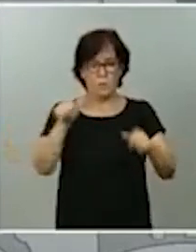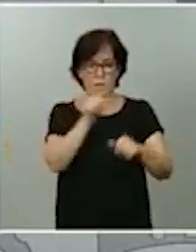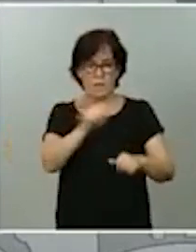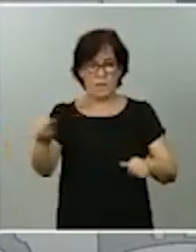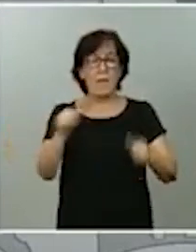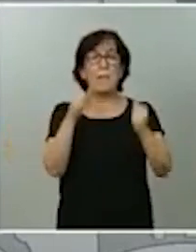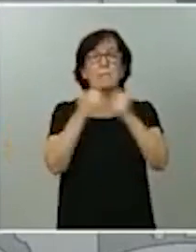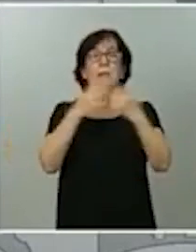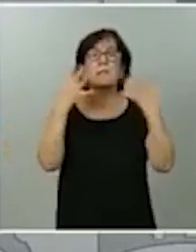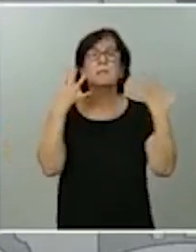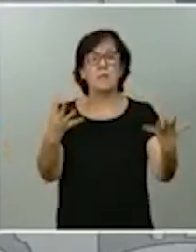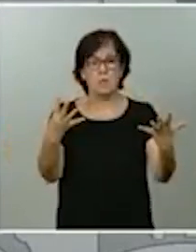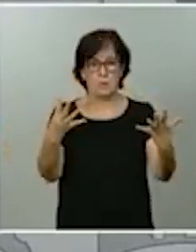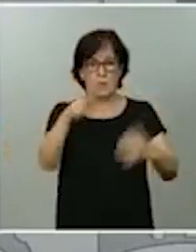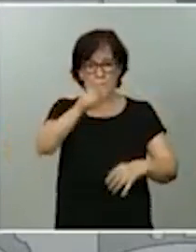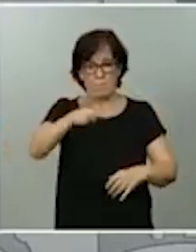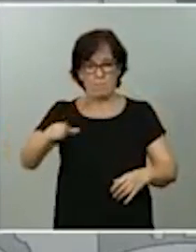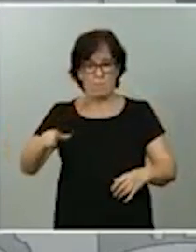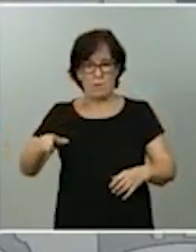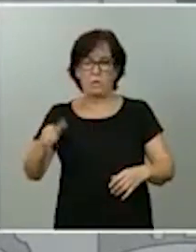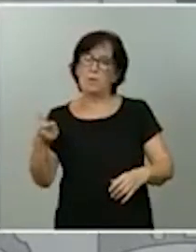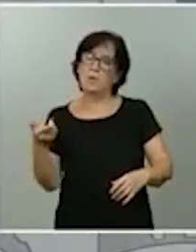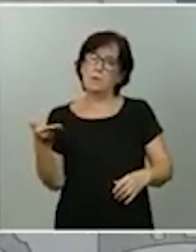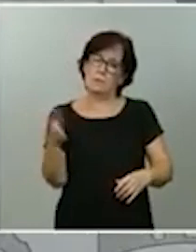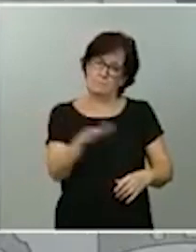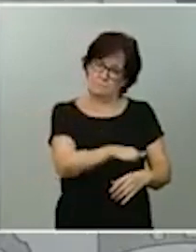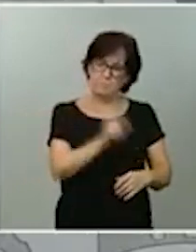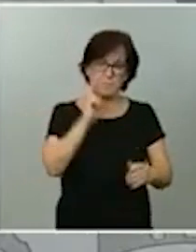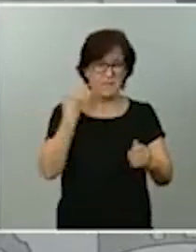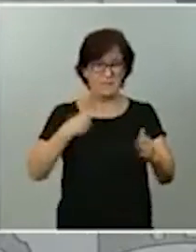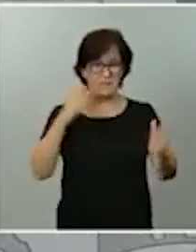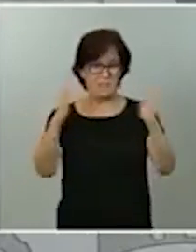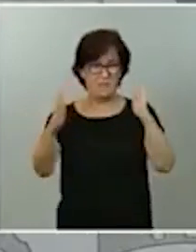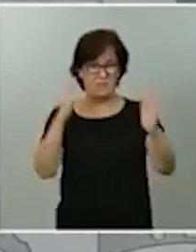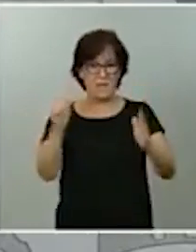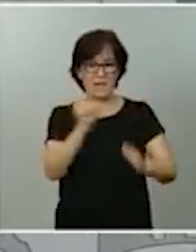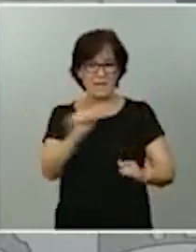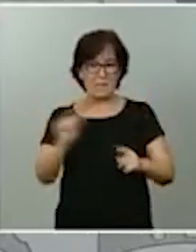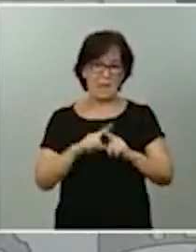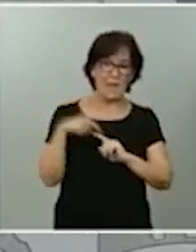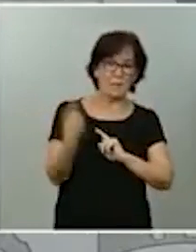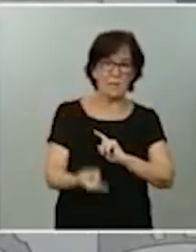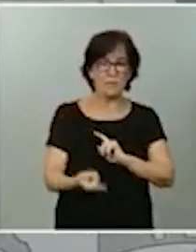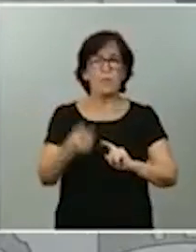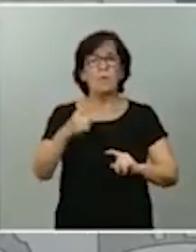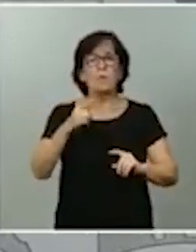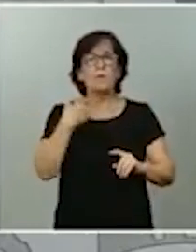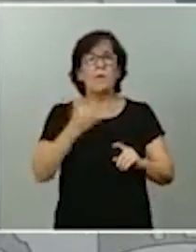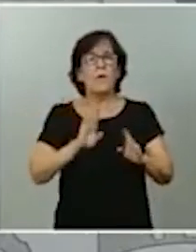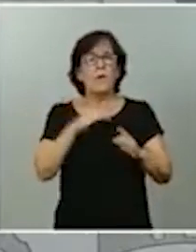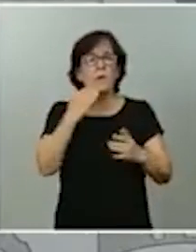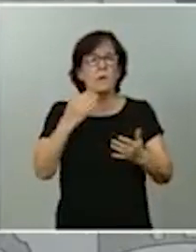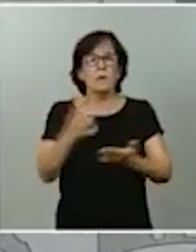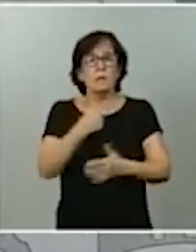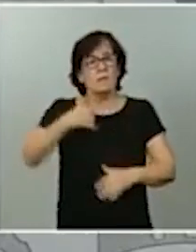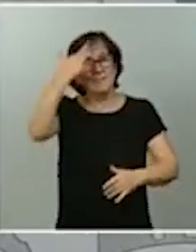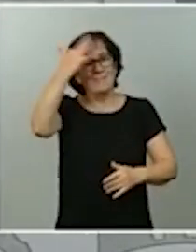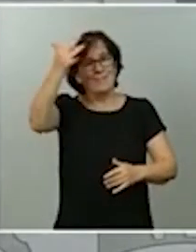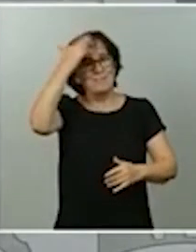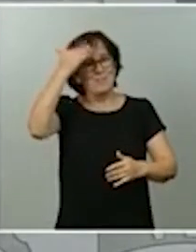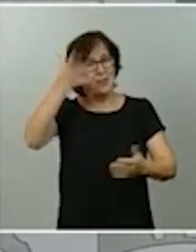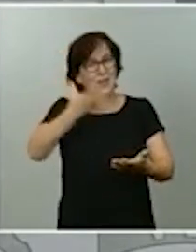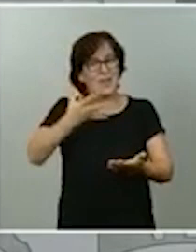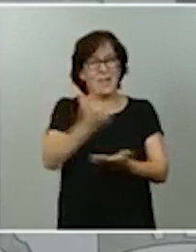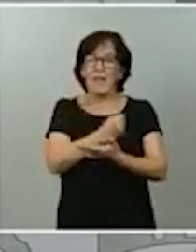perdieron su vida en ese mismo periodo, hasta que semanas después alcanzamos algo por lo que todos soñábamos que era no tener